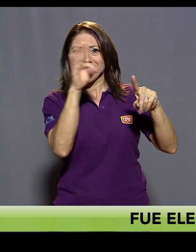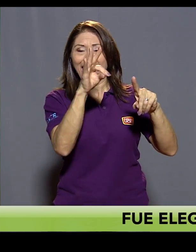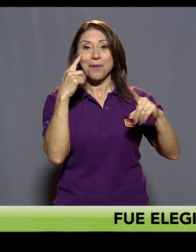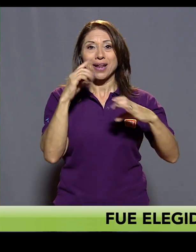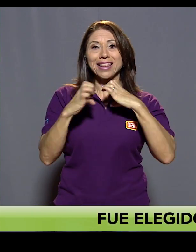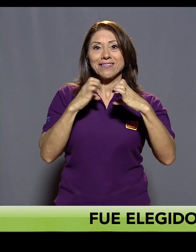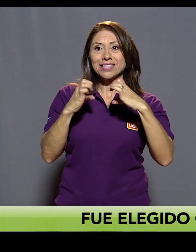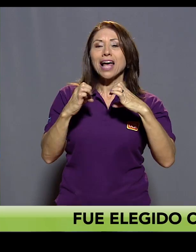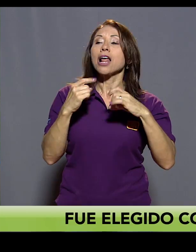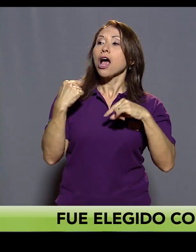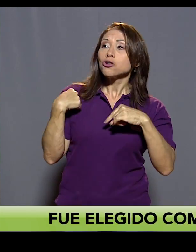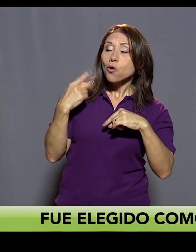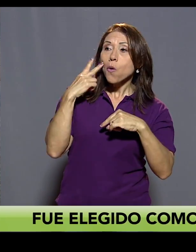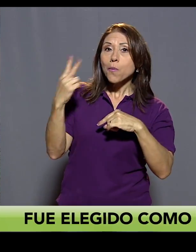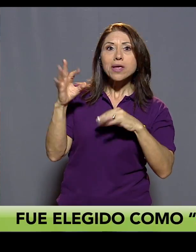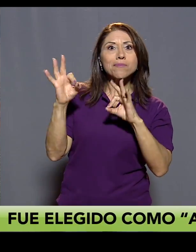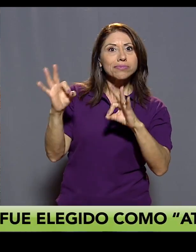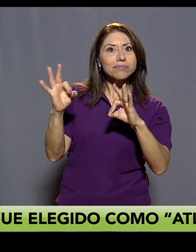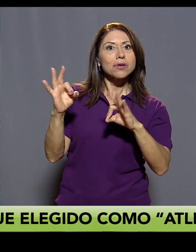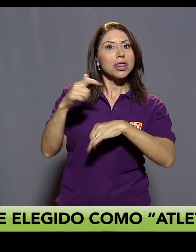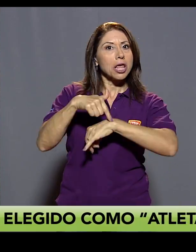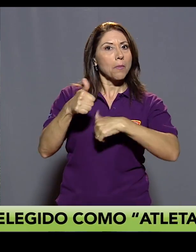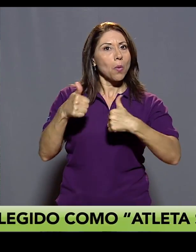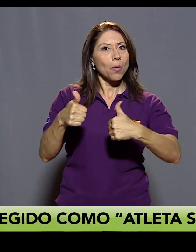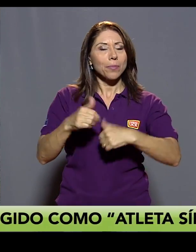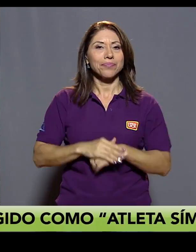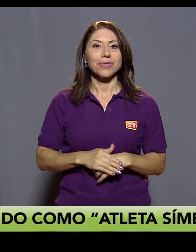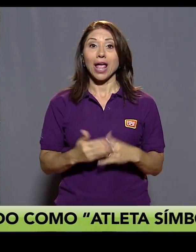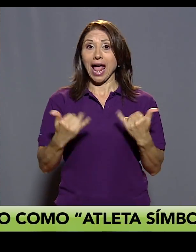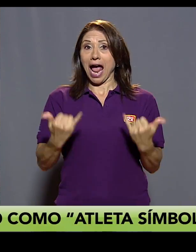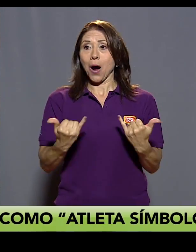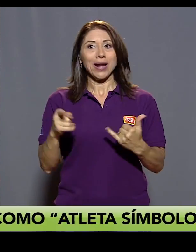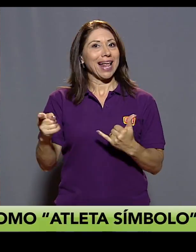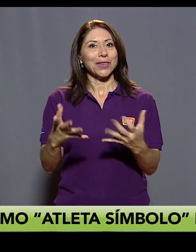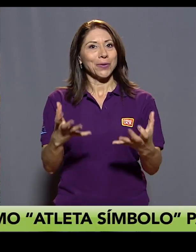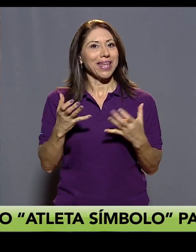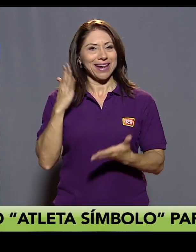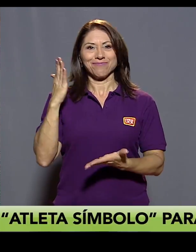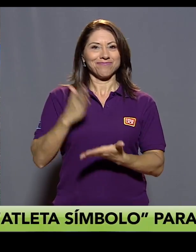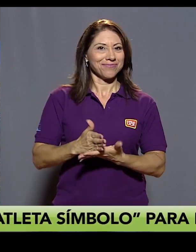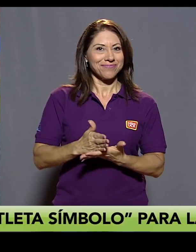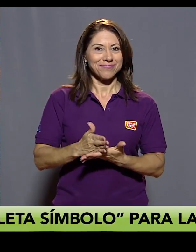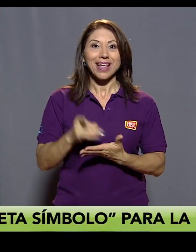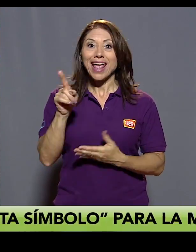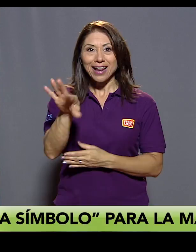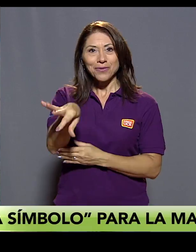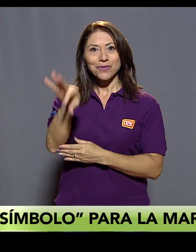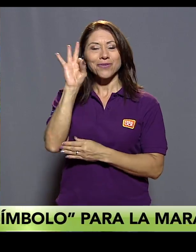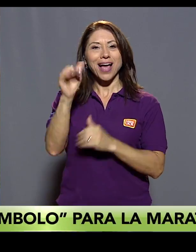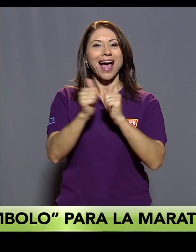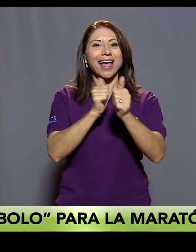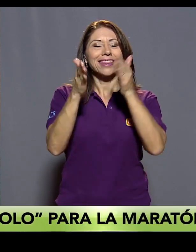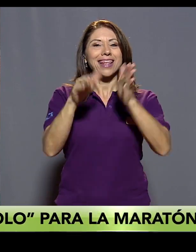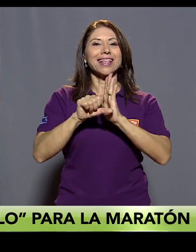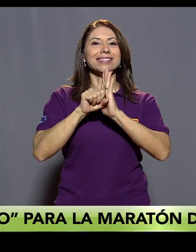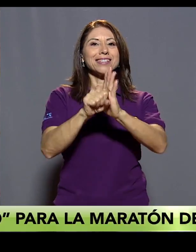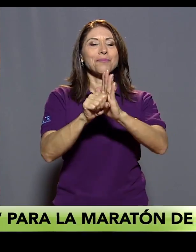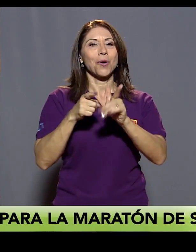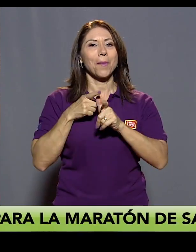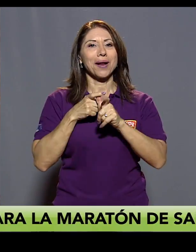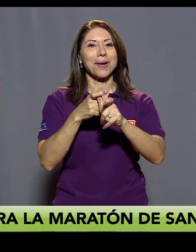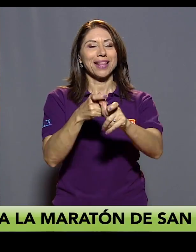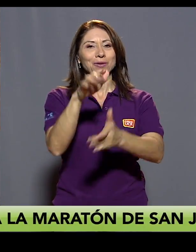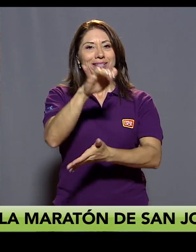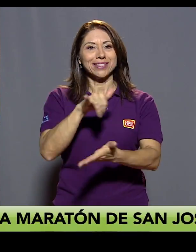no tiene intenciones para parar de correr. Fue elegido como el atleta símbolo para la maratón de San José. Con el número 519